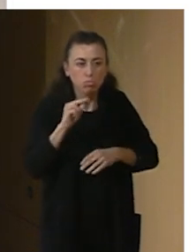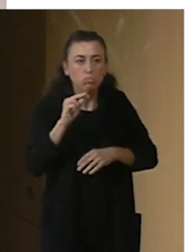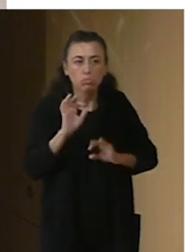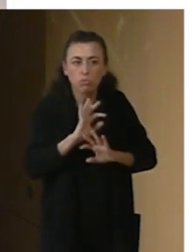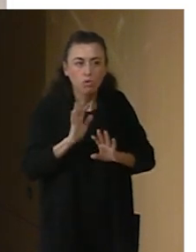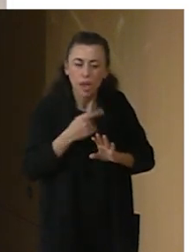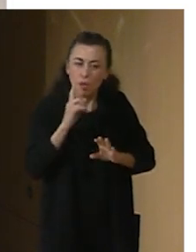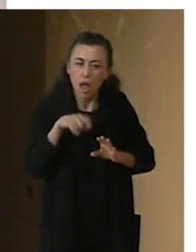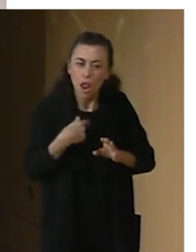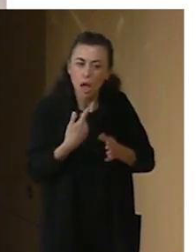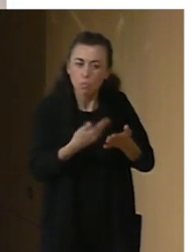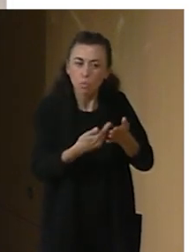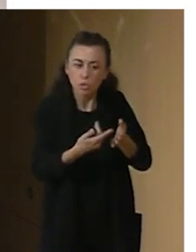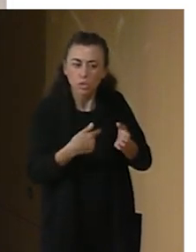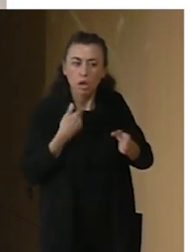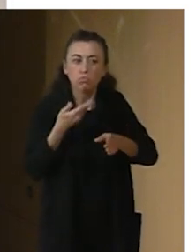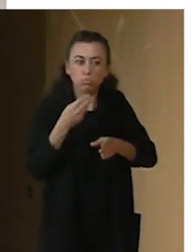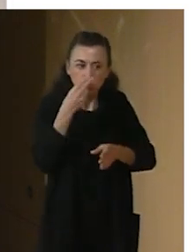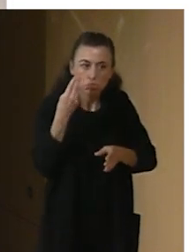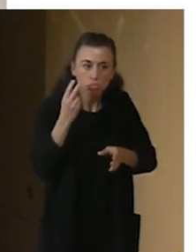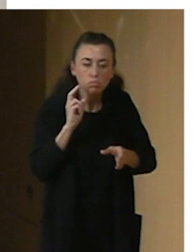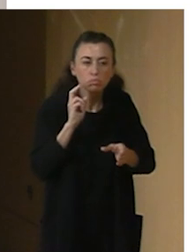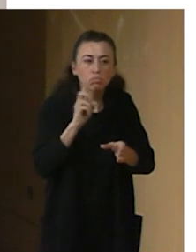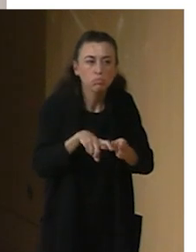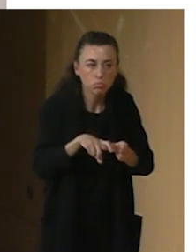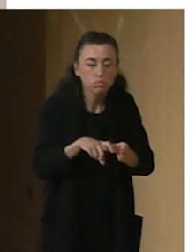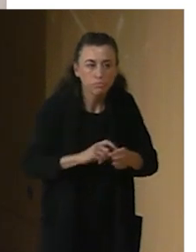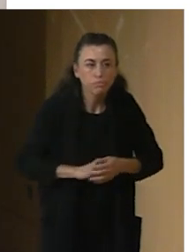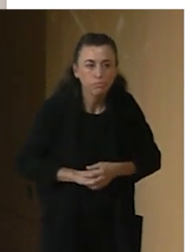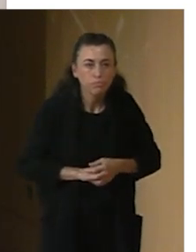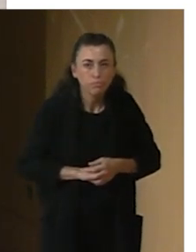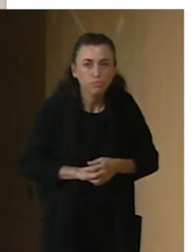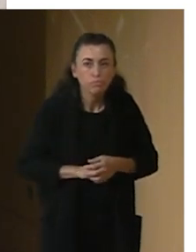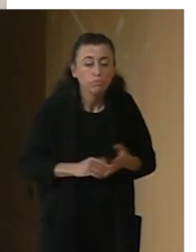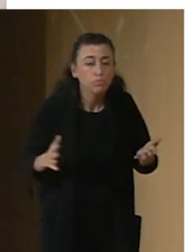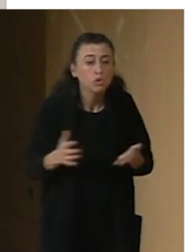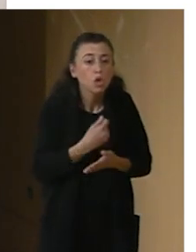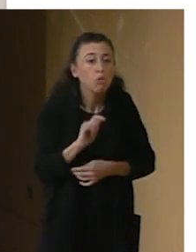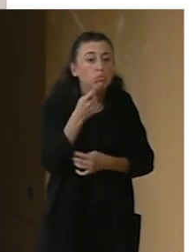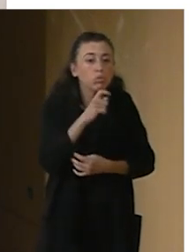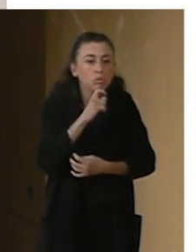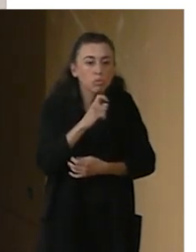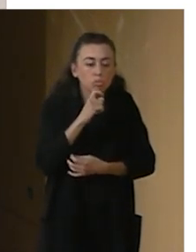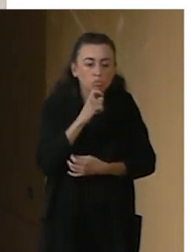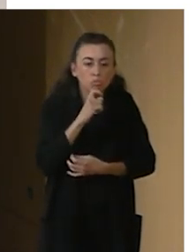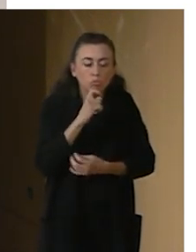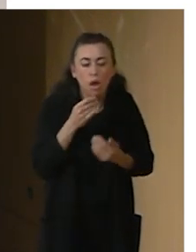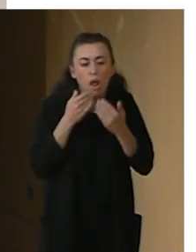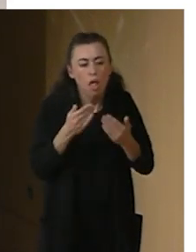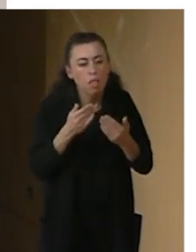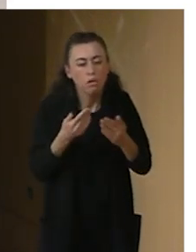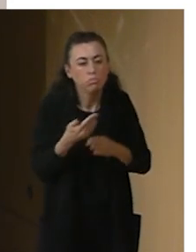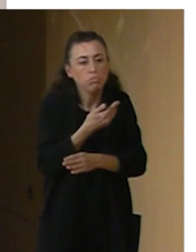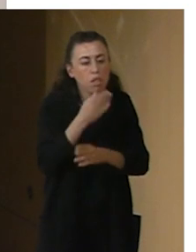que han visitado. Todo esto se consigue gracias a que hay un profundo proceso de